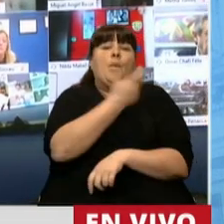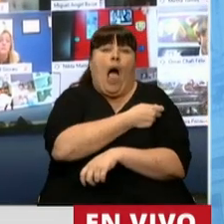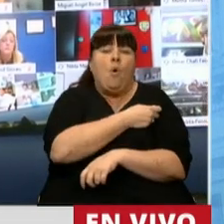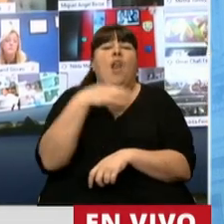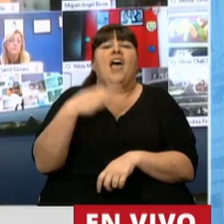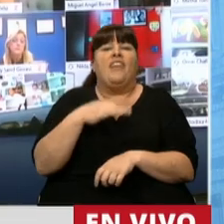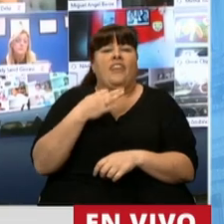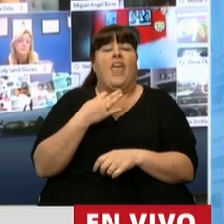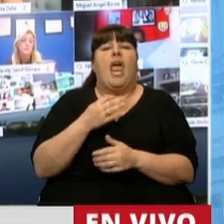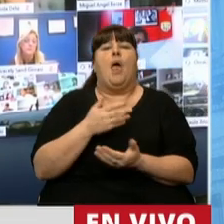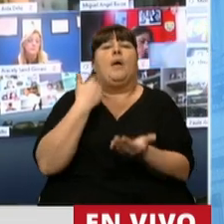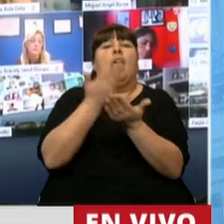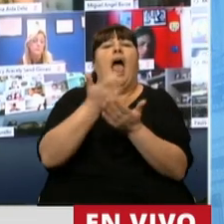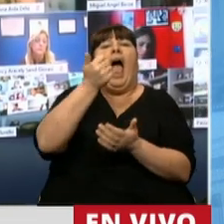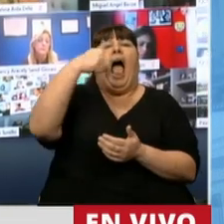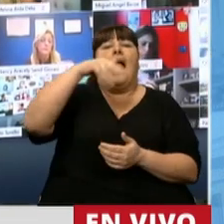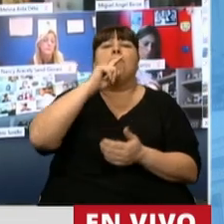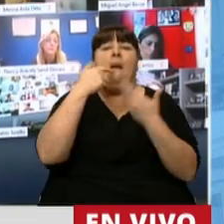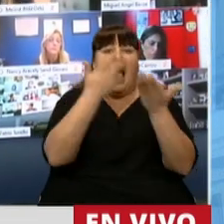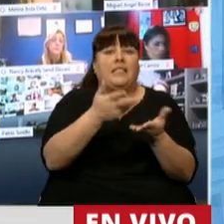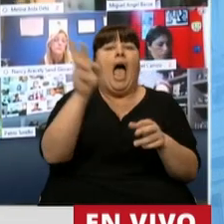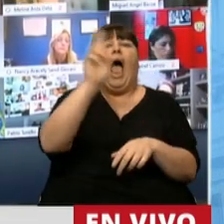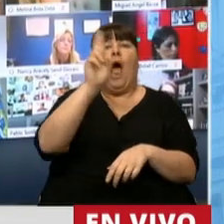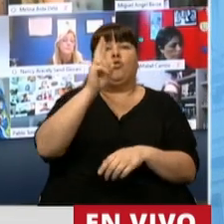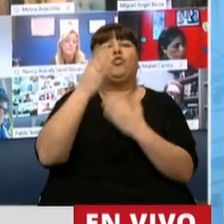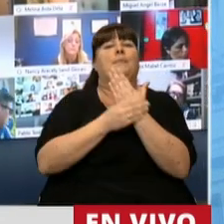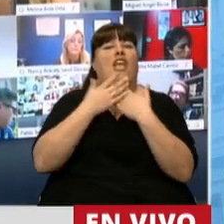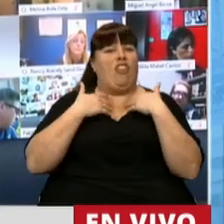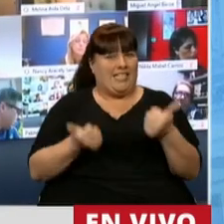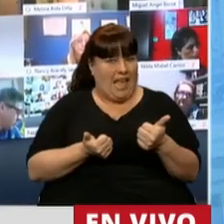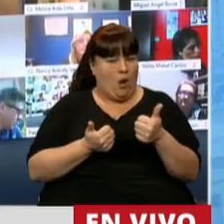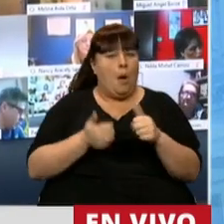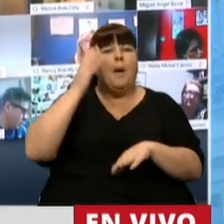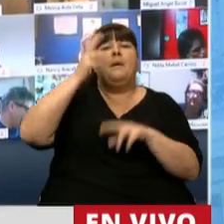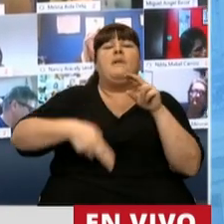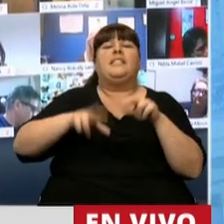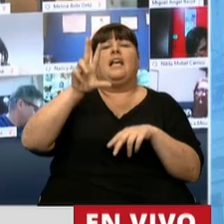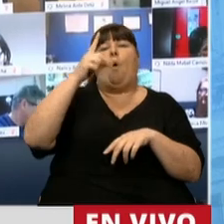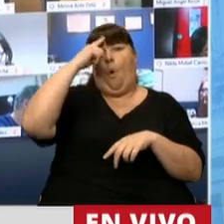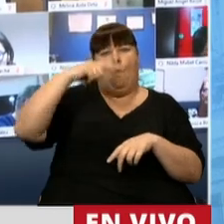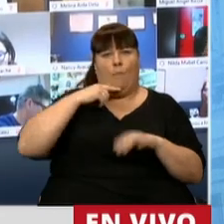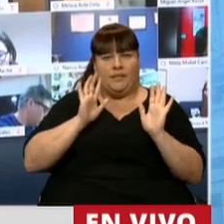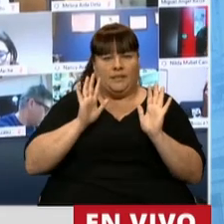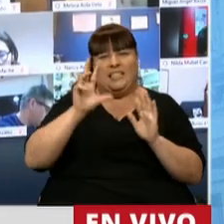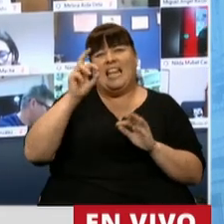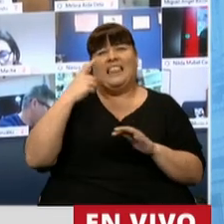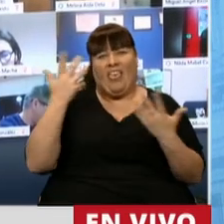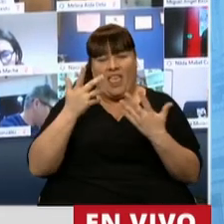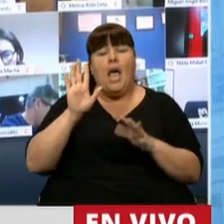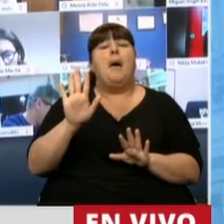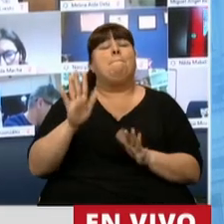vacunas deberán ser presentadas a la ANMAC y autorizadas por el Ministerio de Salud en un plazo máximo de 30 días. Pero